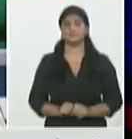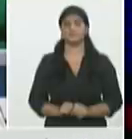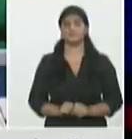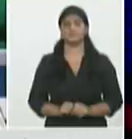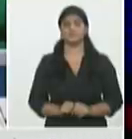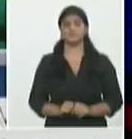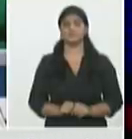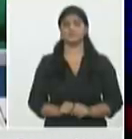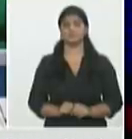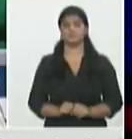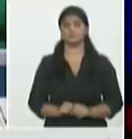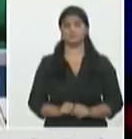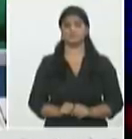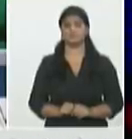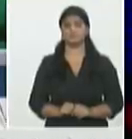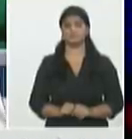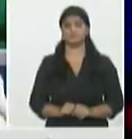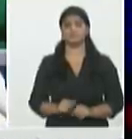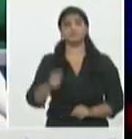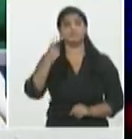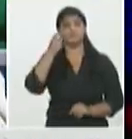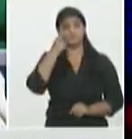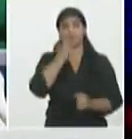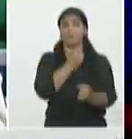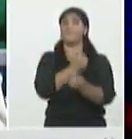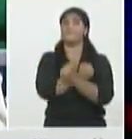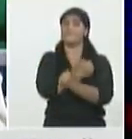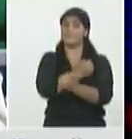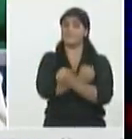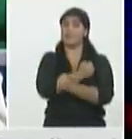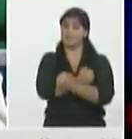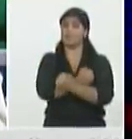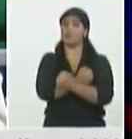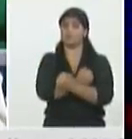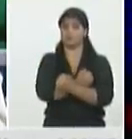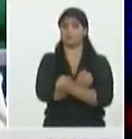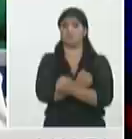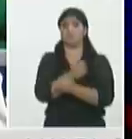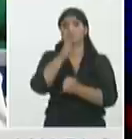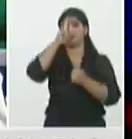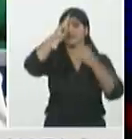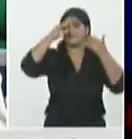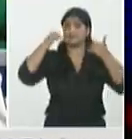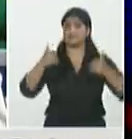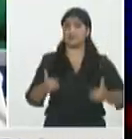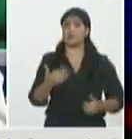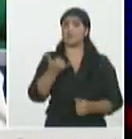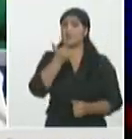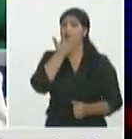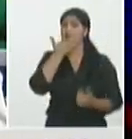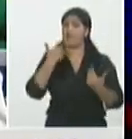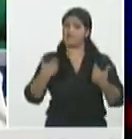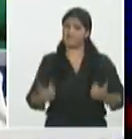afecta diversos sistemas del organismo humano y que